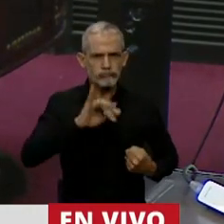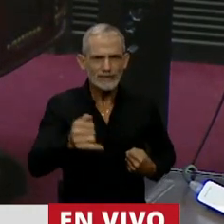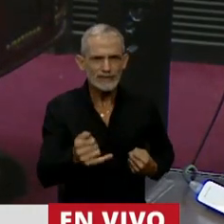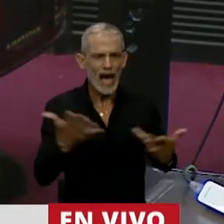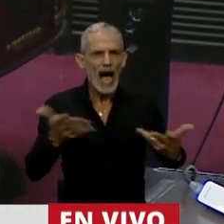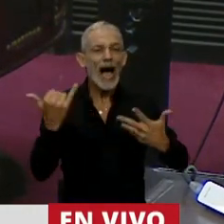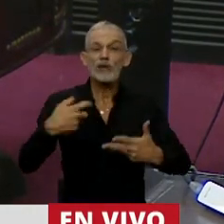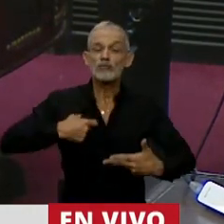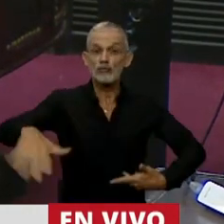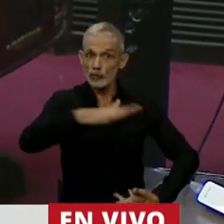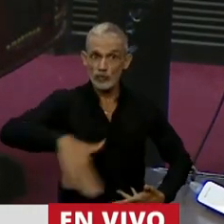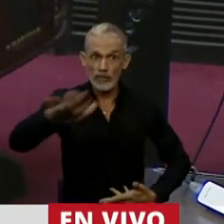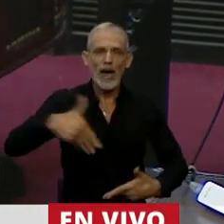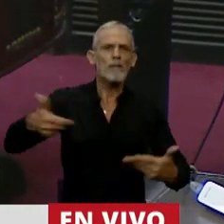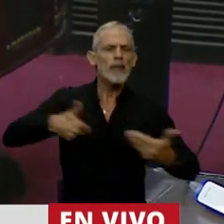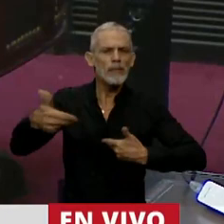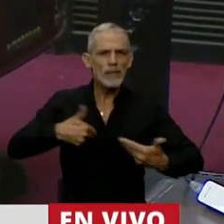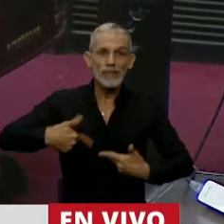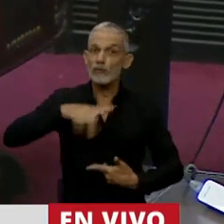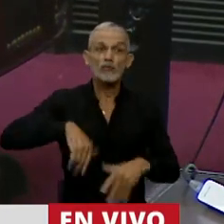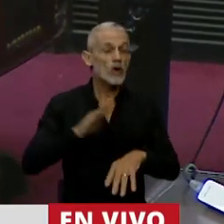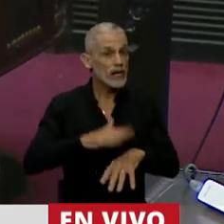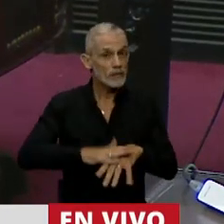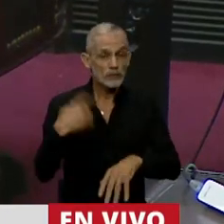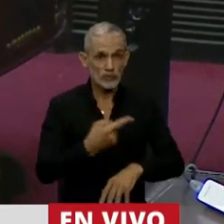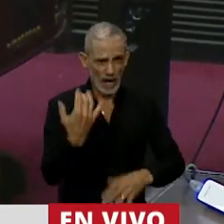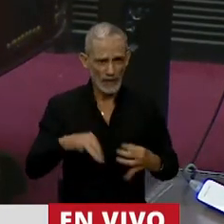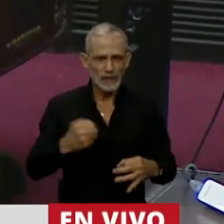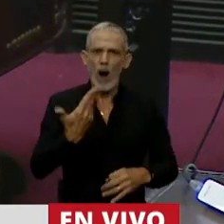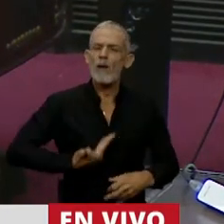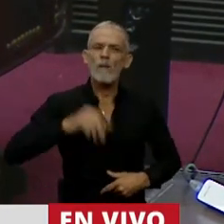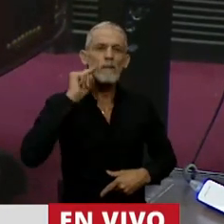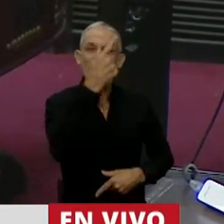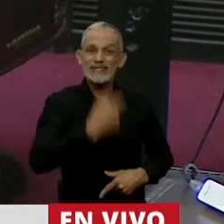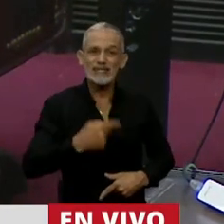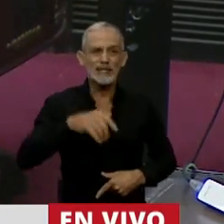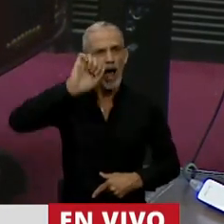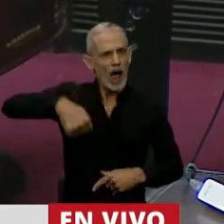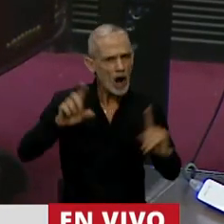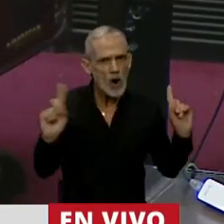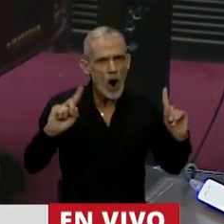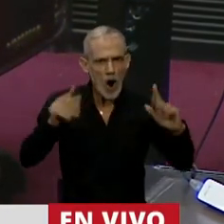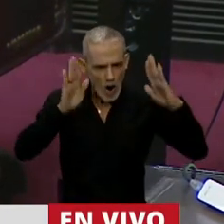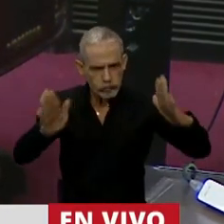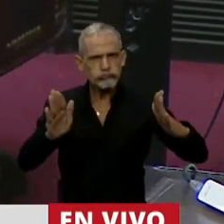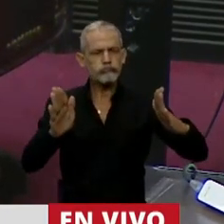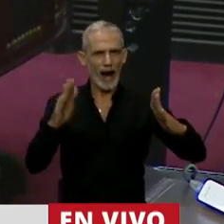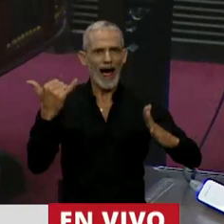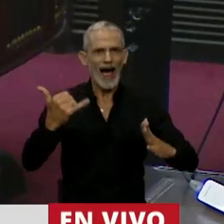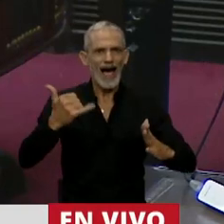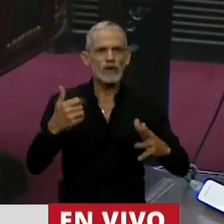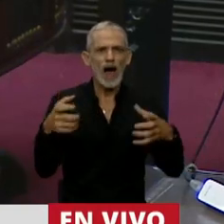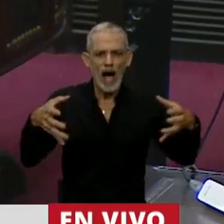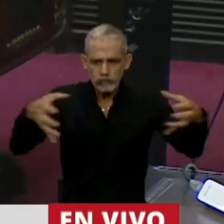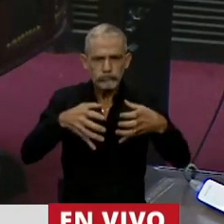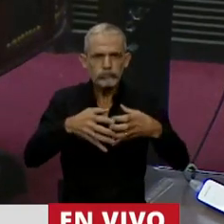Porque hay una sociedad que nos está pidiendo que nos hagamos cargo. Hay un presidente que no mira para el costado. Y hay toda una